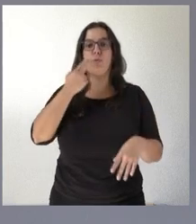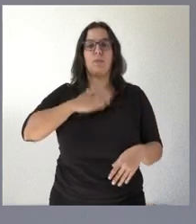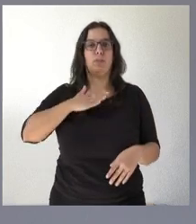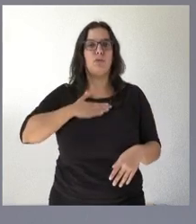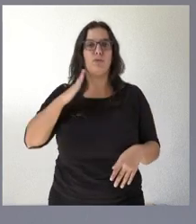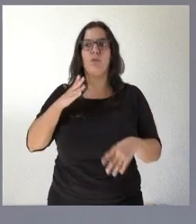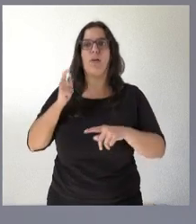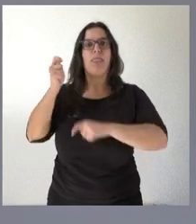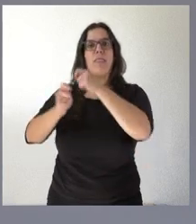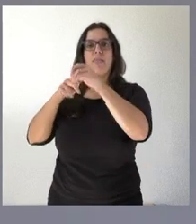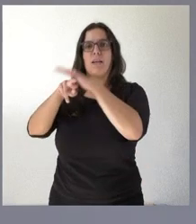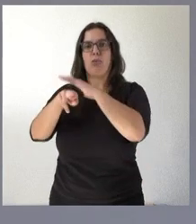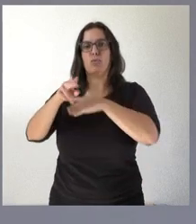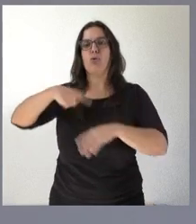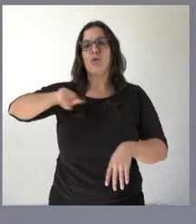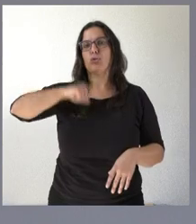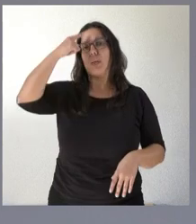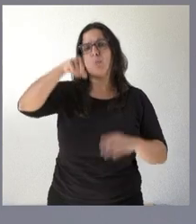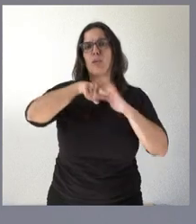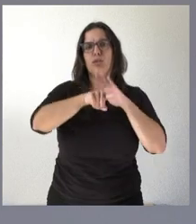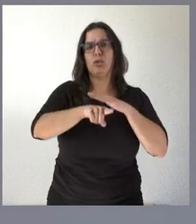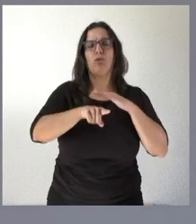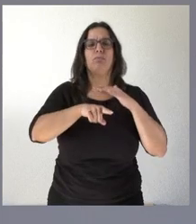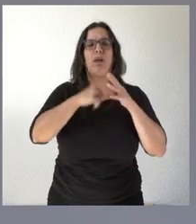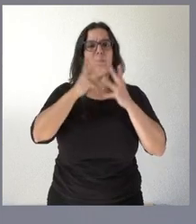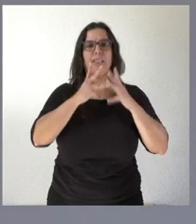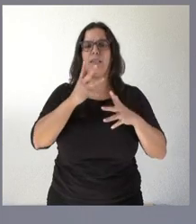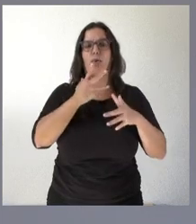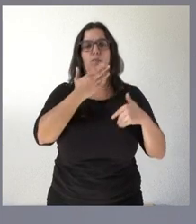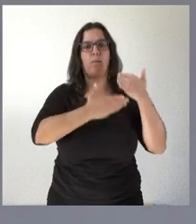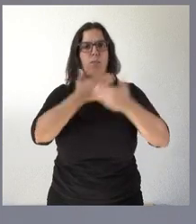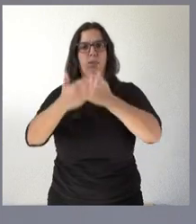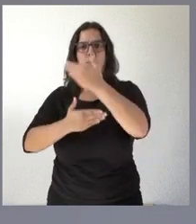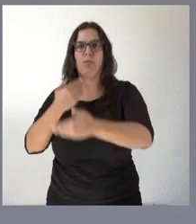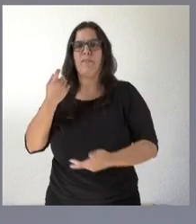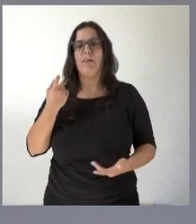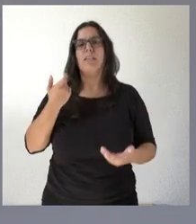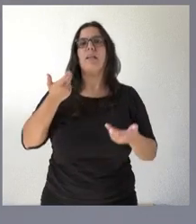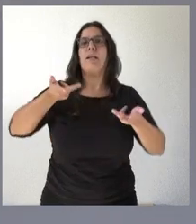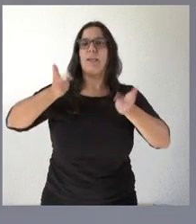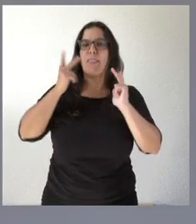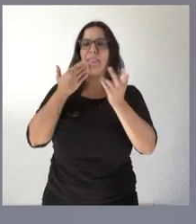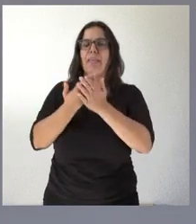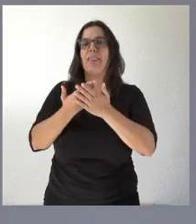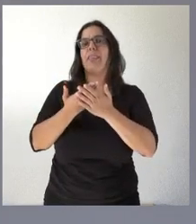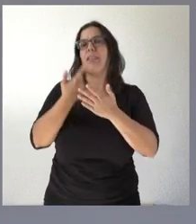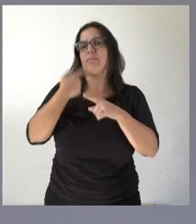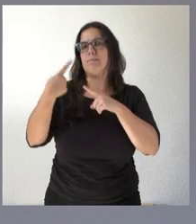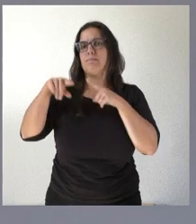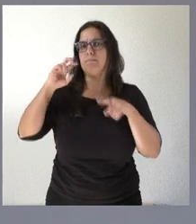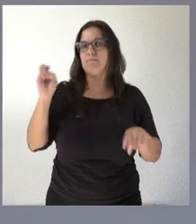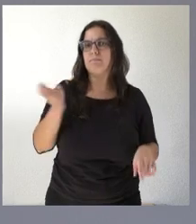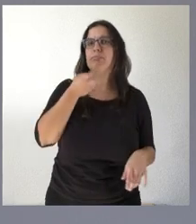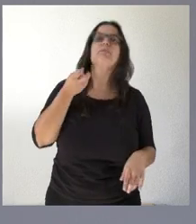ahí los recursos sabemos que es un proyecto que tiene unos trámites administrativos que llevar a cabo y la petición de una serie de licencias y por tanto a medida que estas licencias se vayan